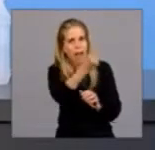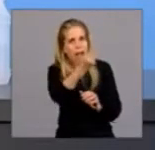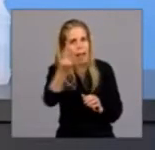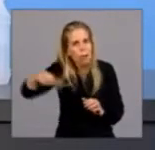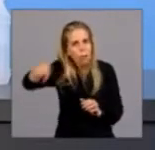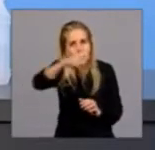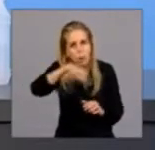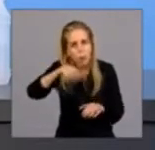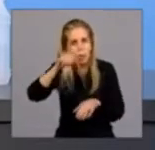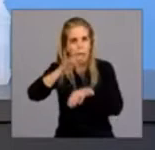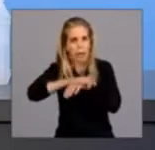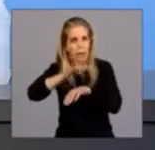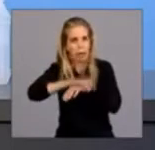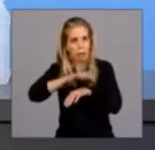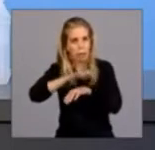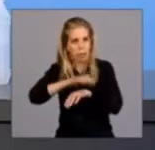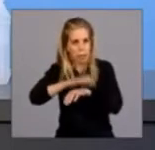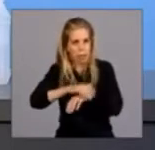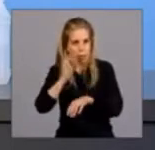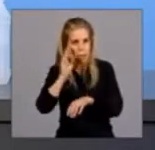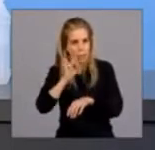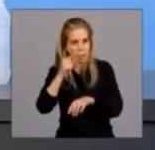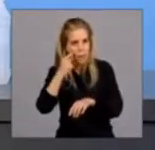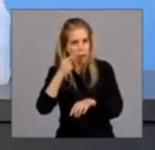fundamentalmente del país en blanco.